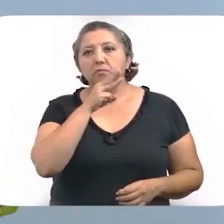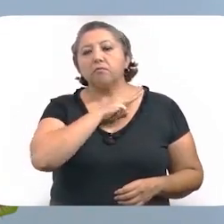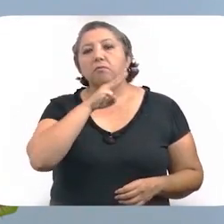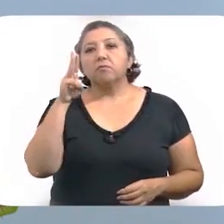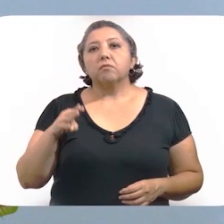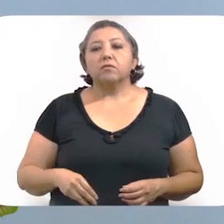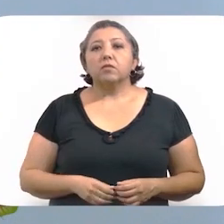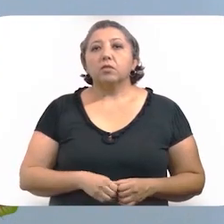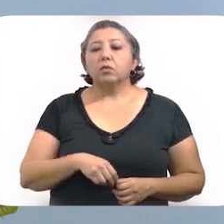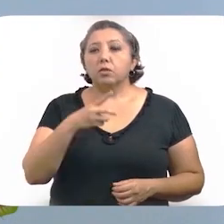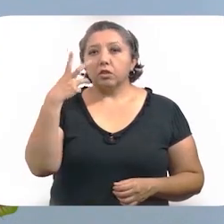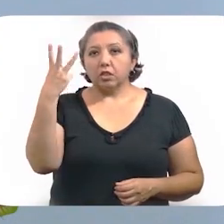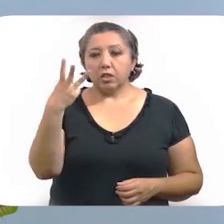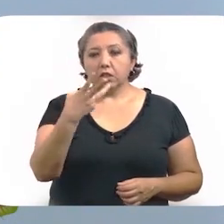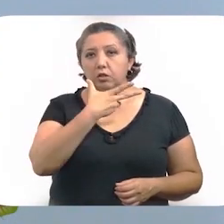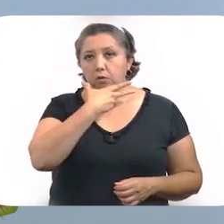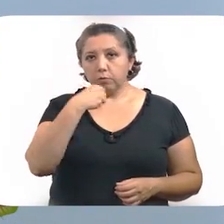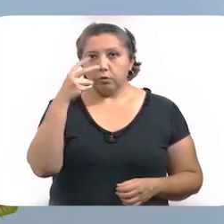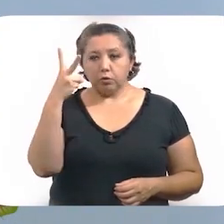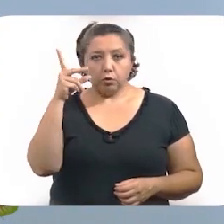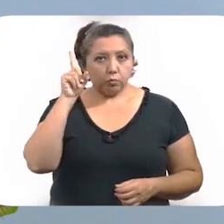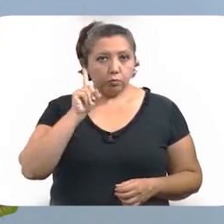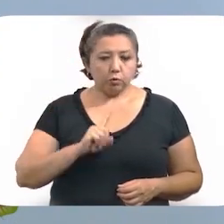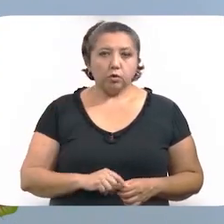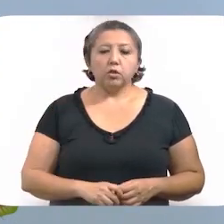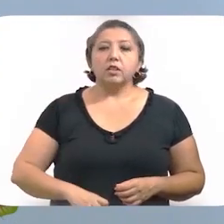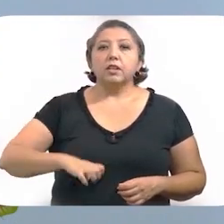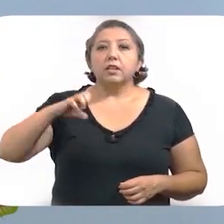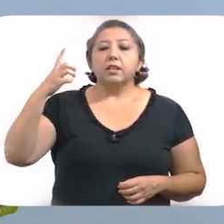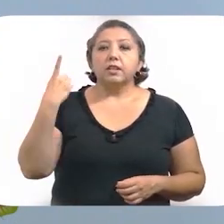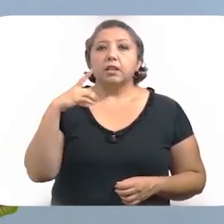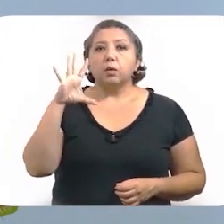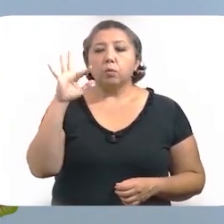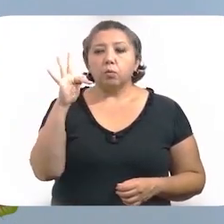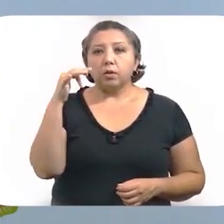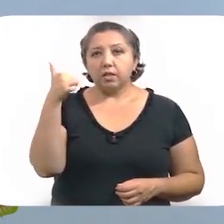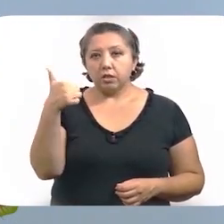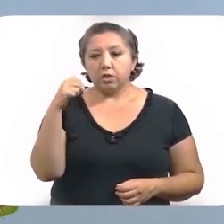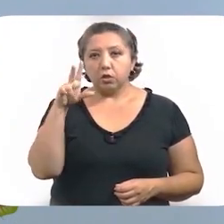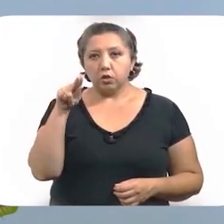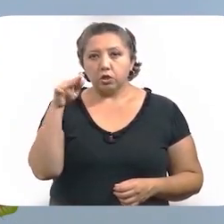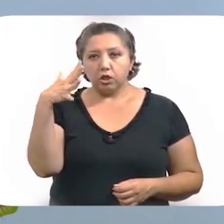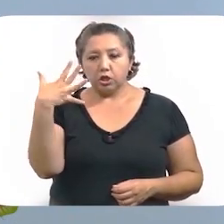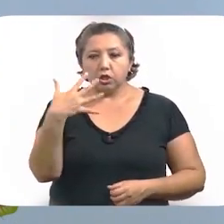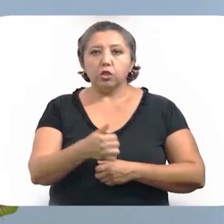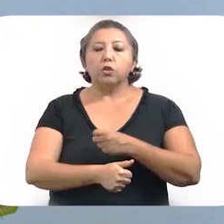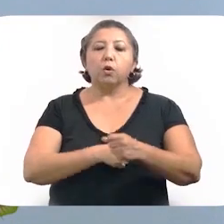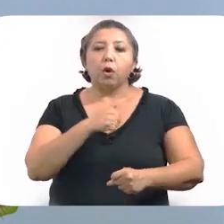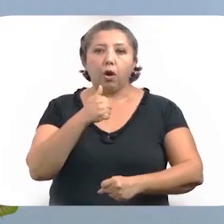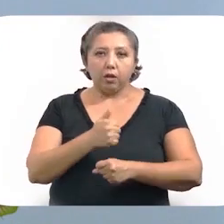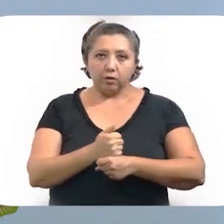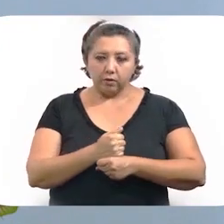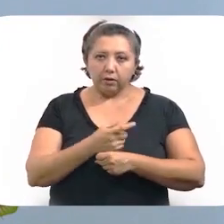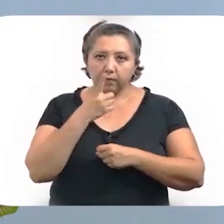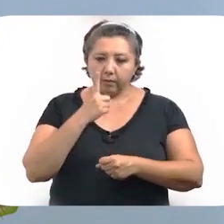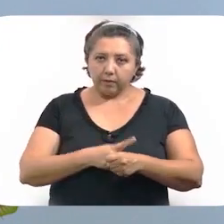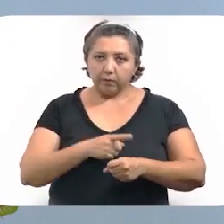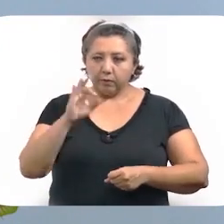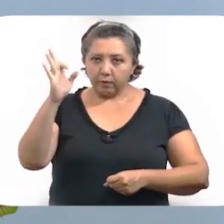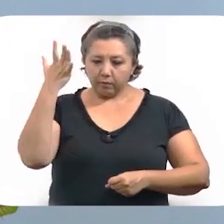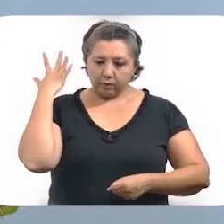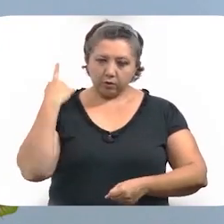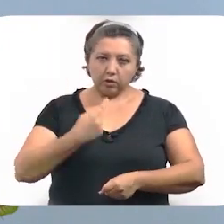fallecimientos, se trata de tres hombres y dos mujeres con un rango de edad de 46 a 85 años. Sus principales